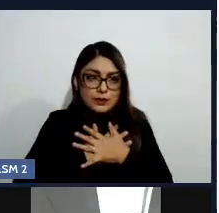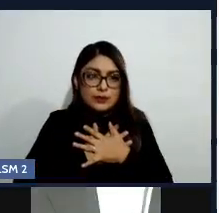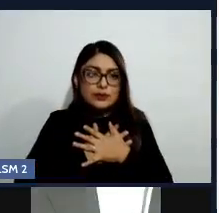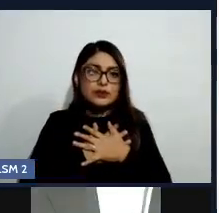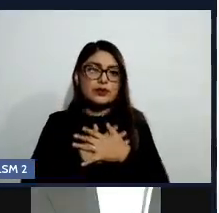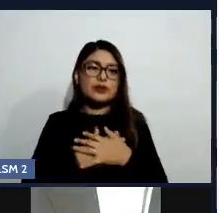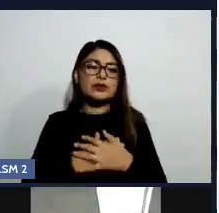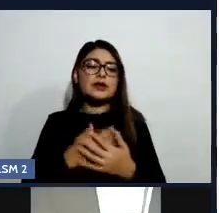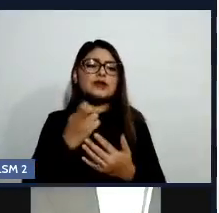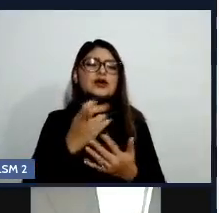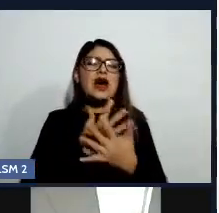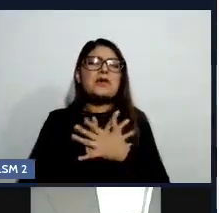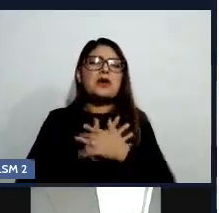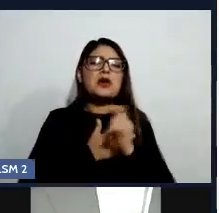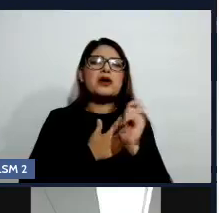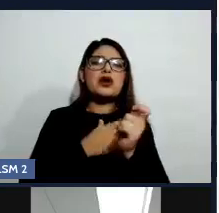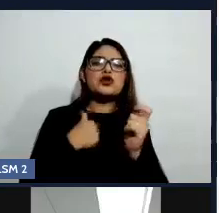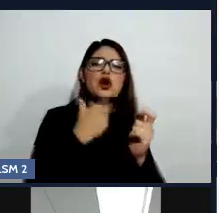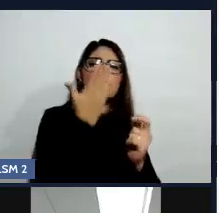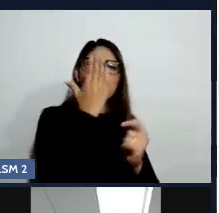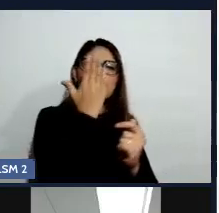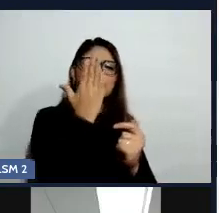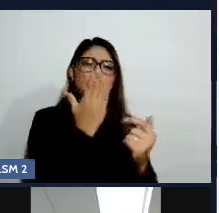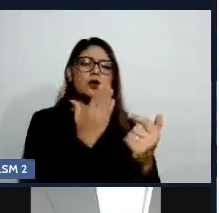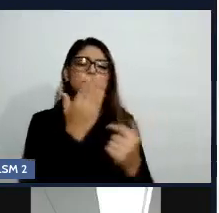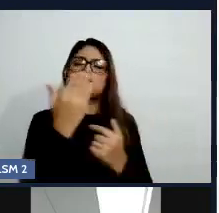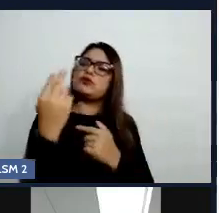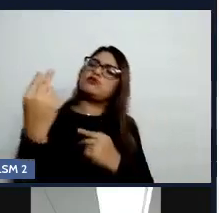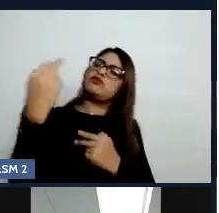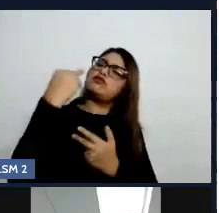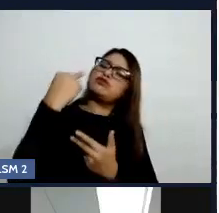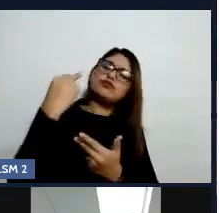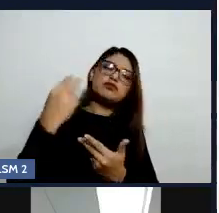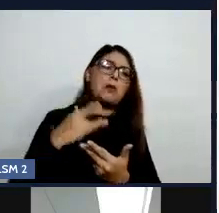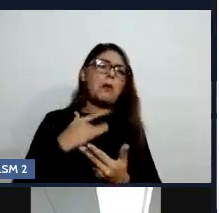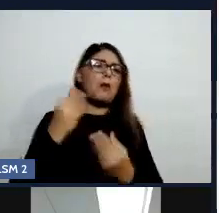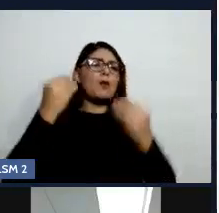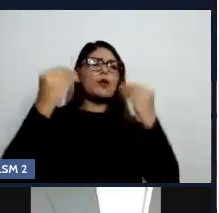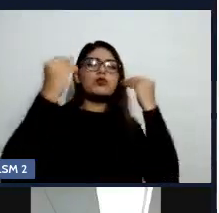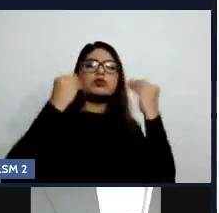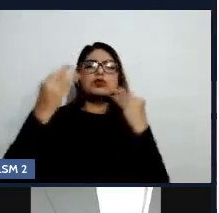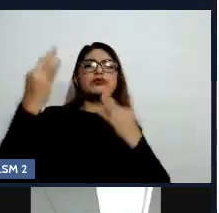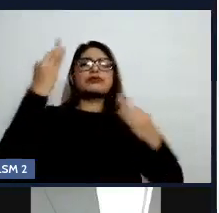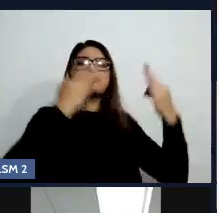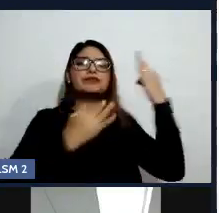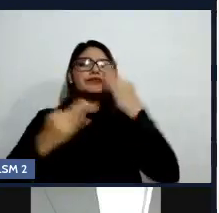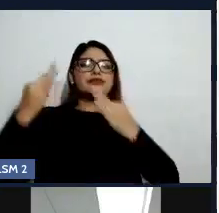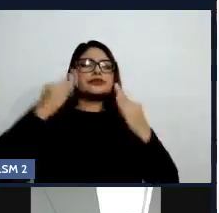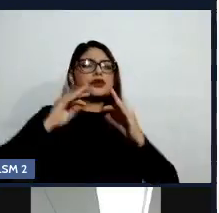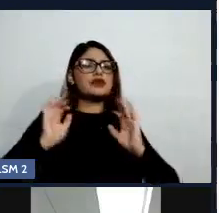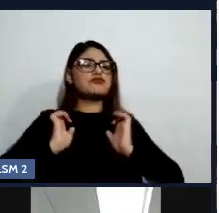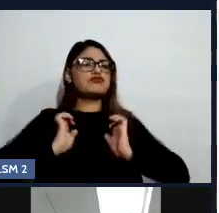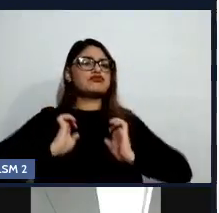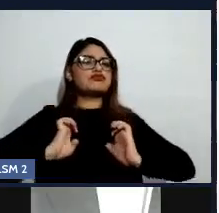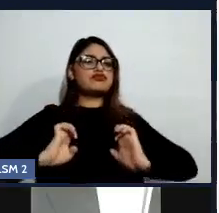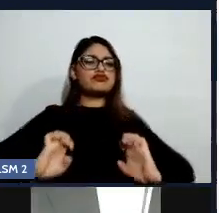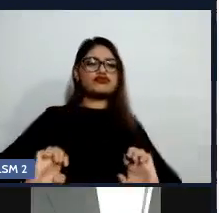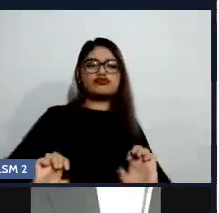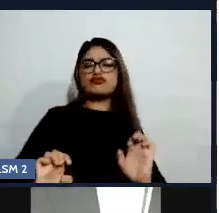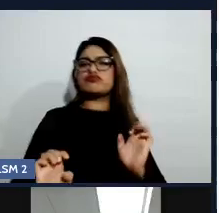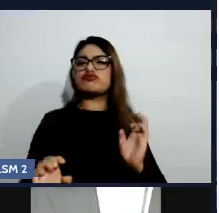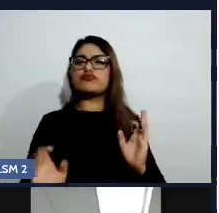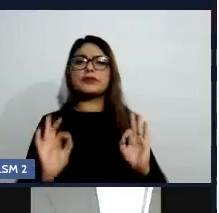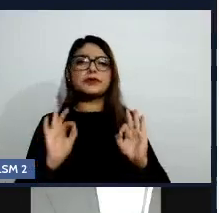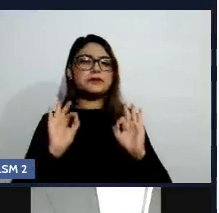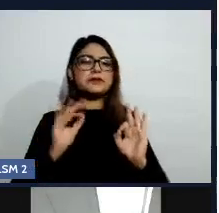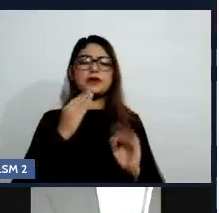ponerse bello y elegante, y decirnos ahí como te quiero,